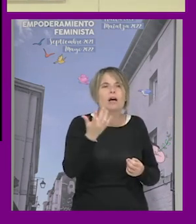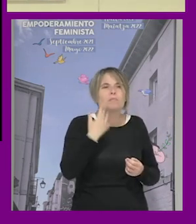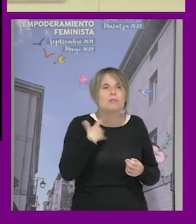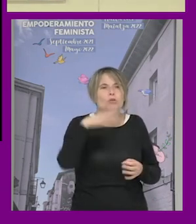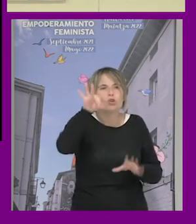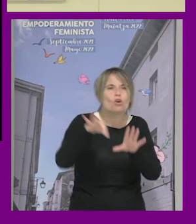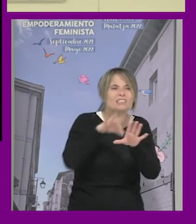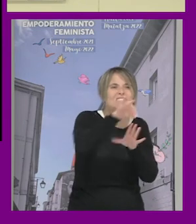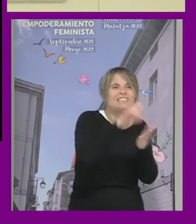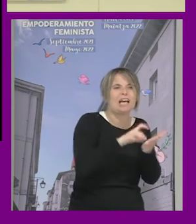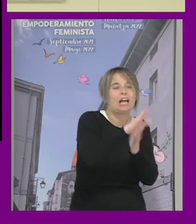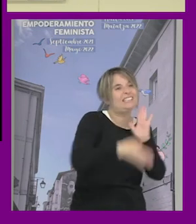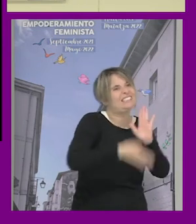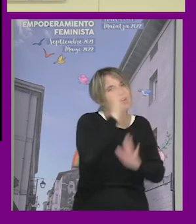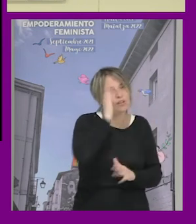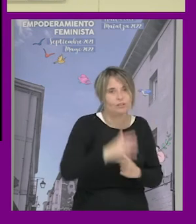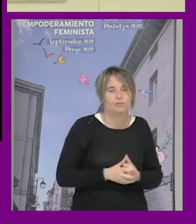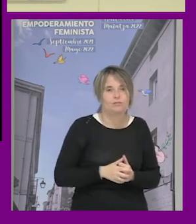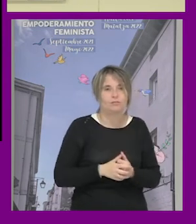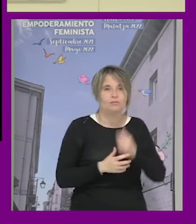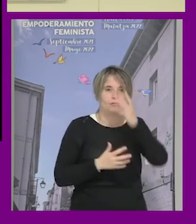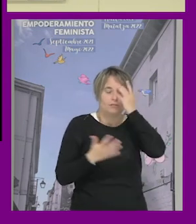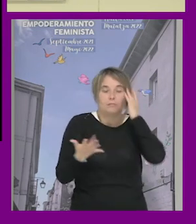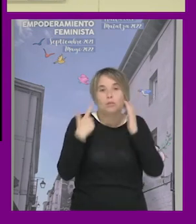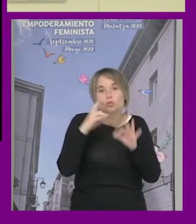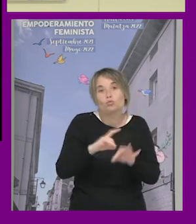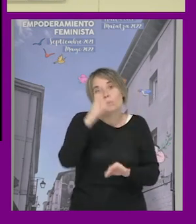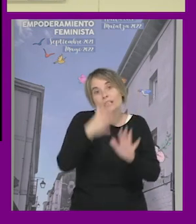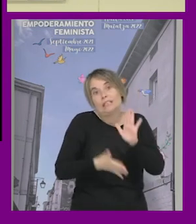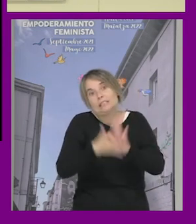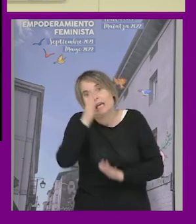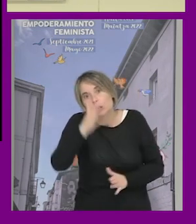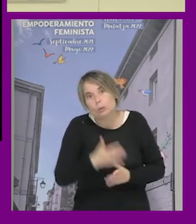suerte que se ha ido era como bueno como suerte que se ha ido